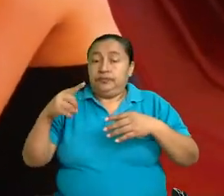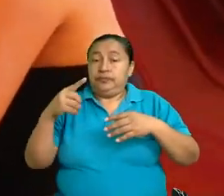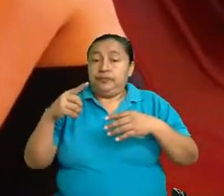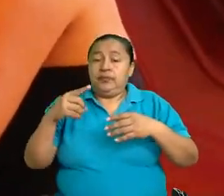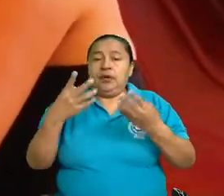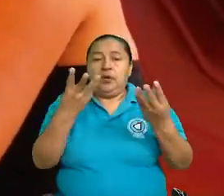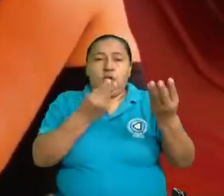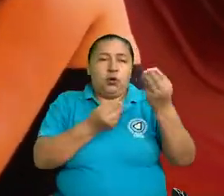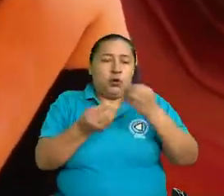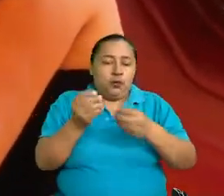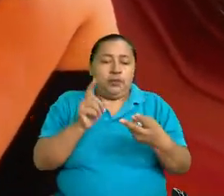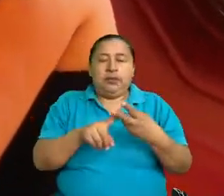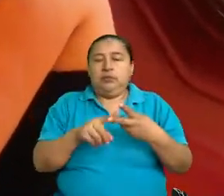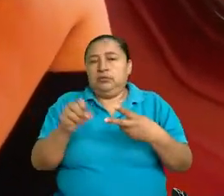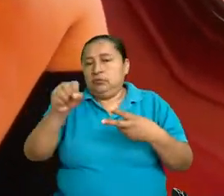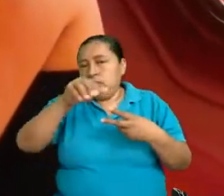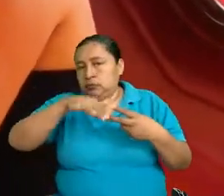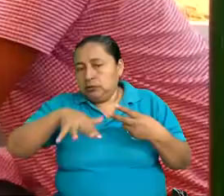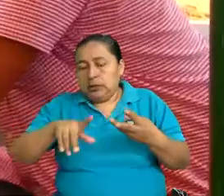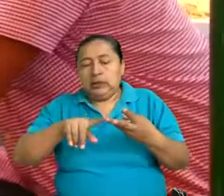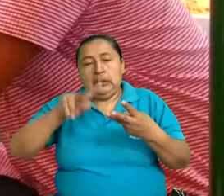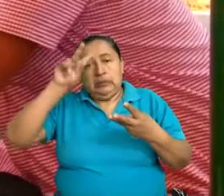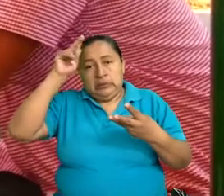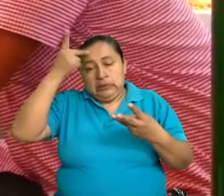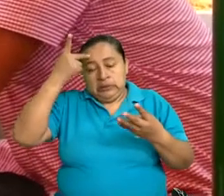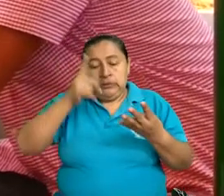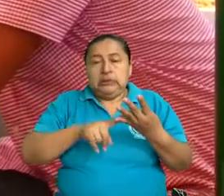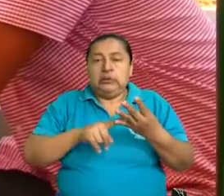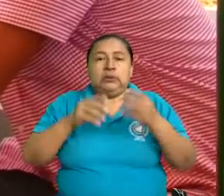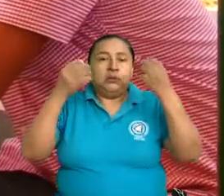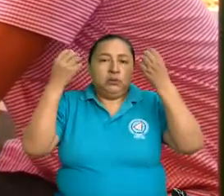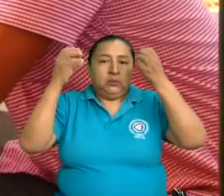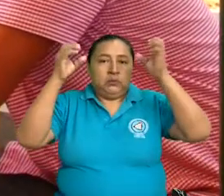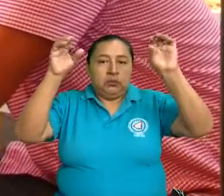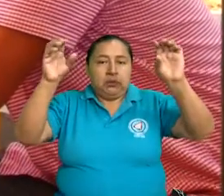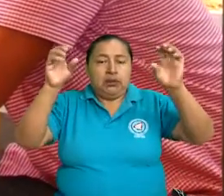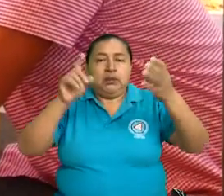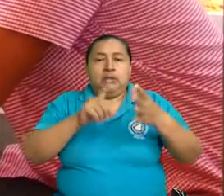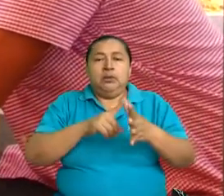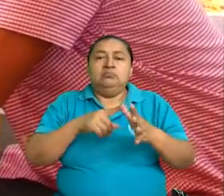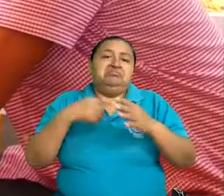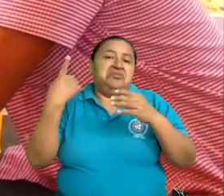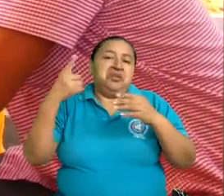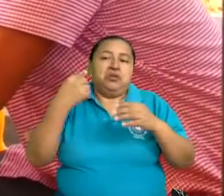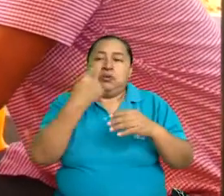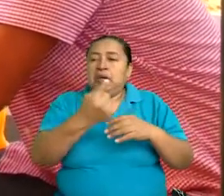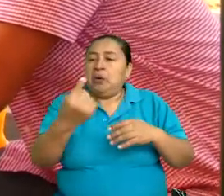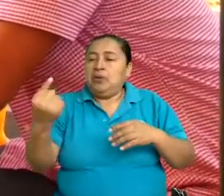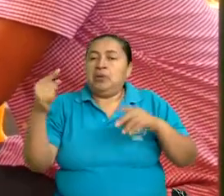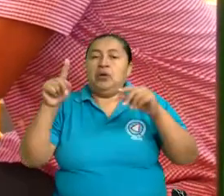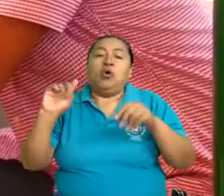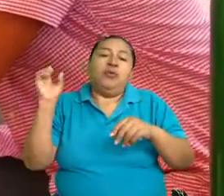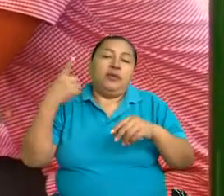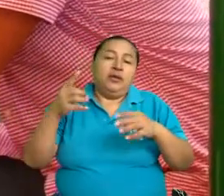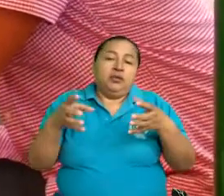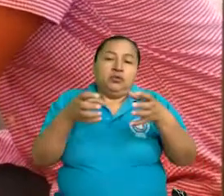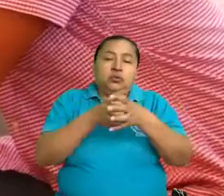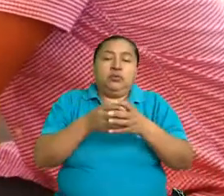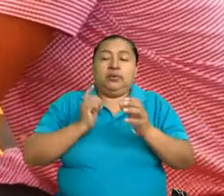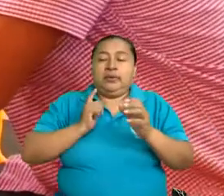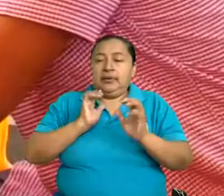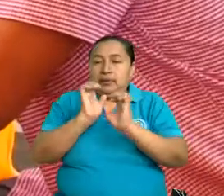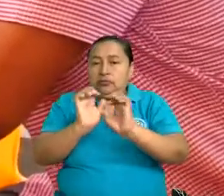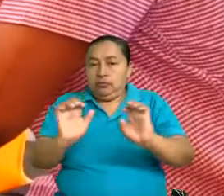económicos, sociales, políticos, culturales, derechos individuales, derechos colectivos que tiene la niñez,